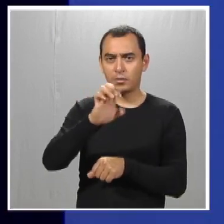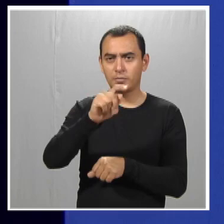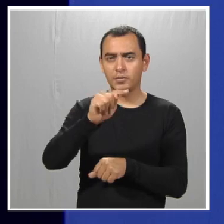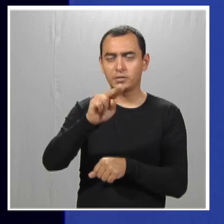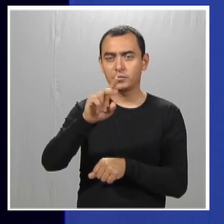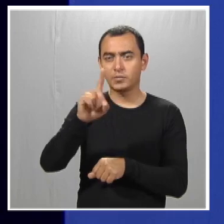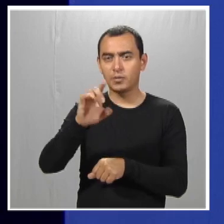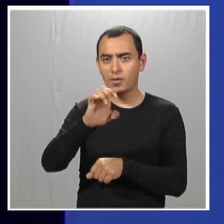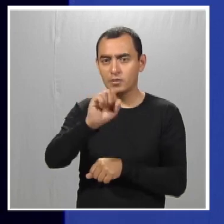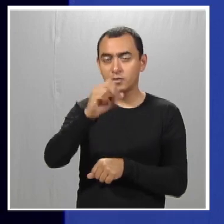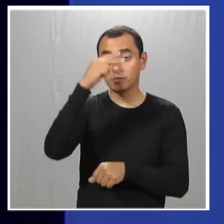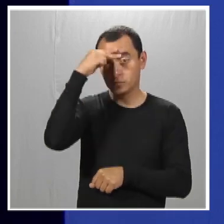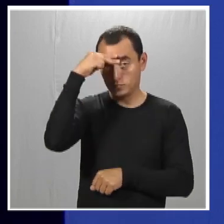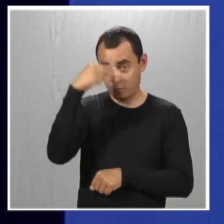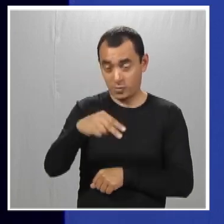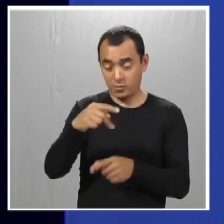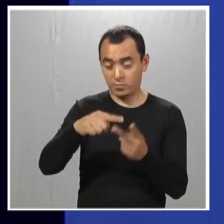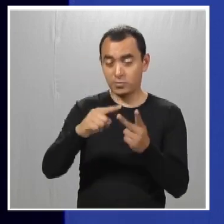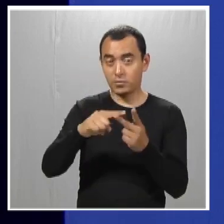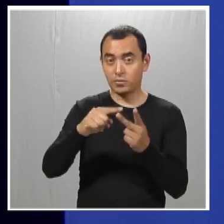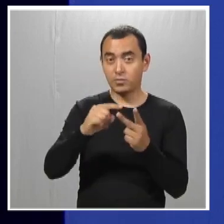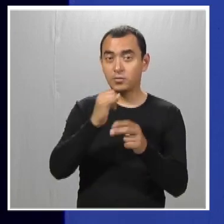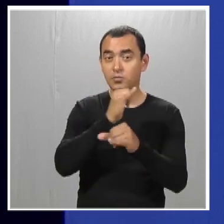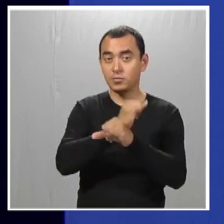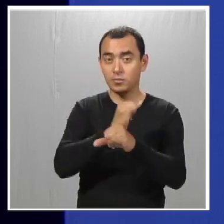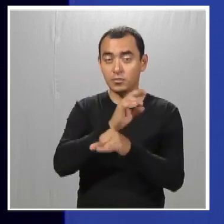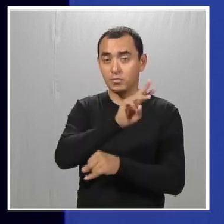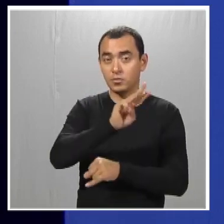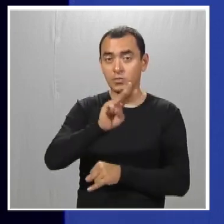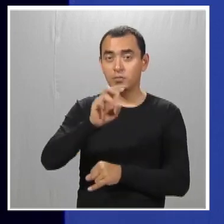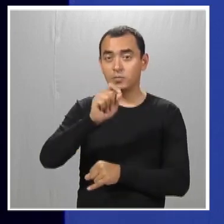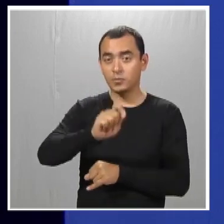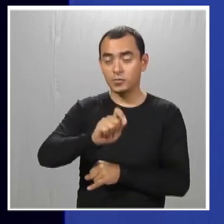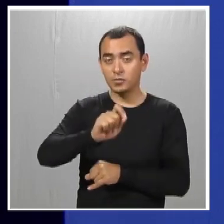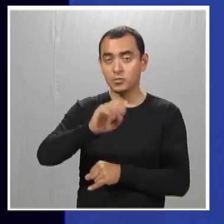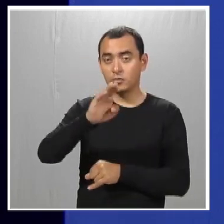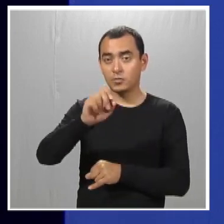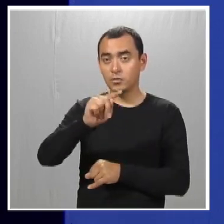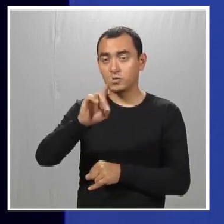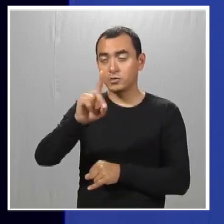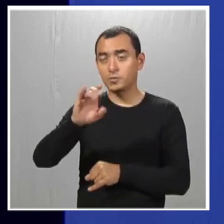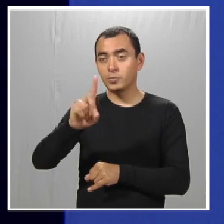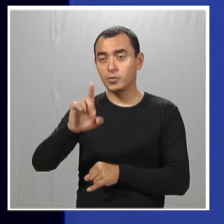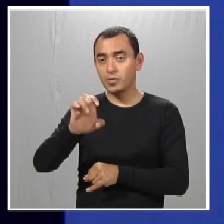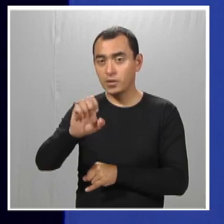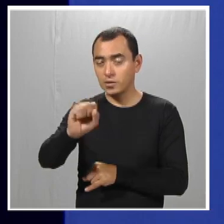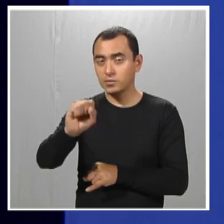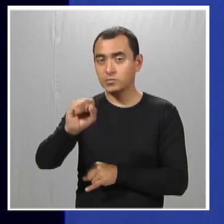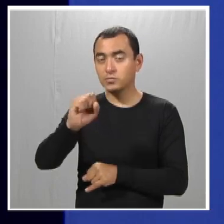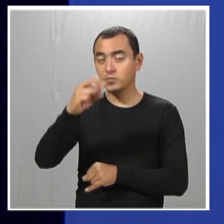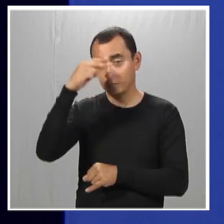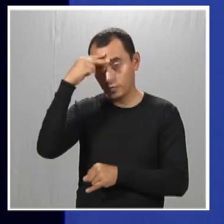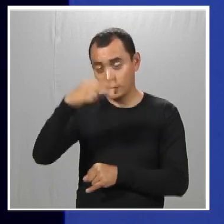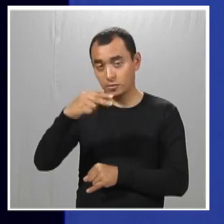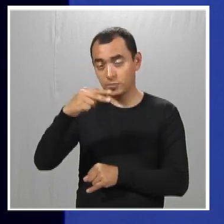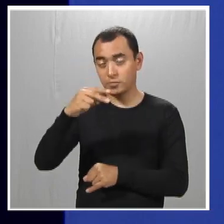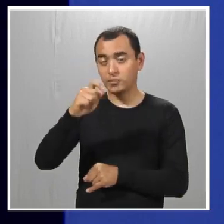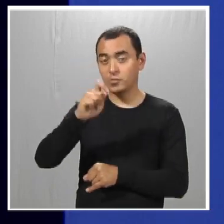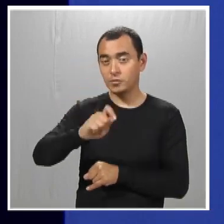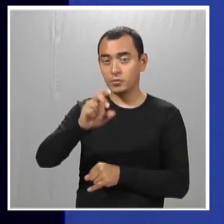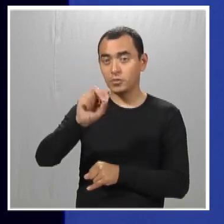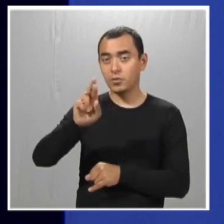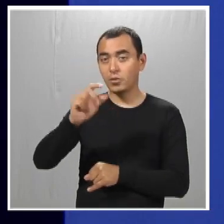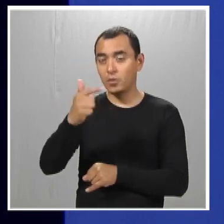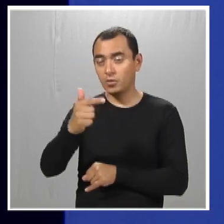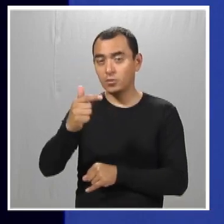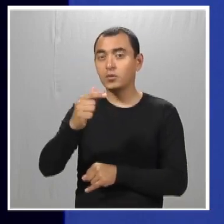Facebook, Best Buddies México y página web, www.bestbodiesmexico.org.